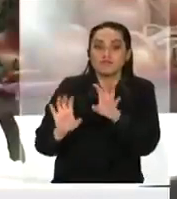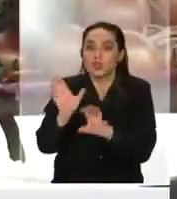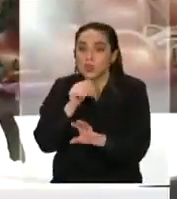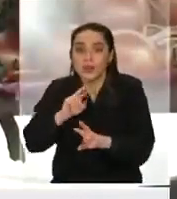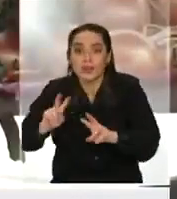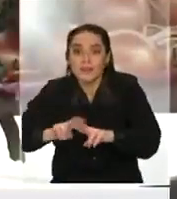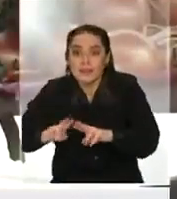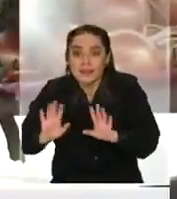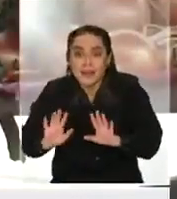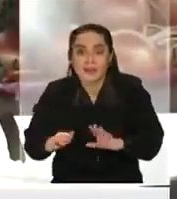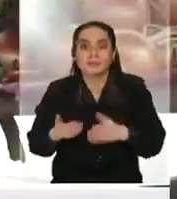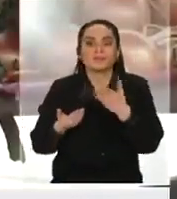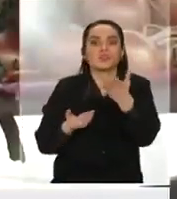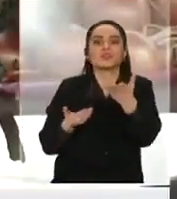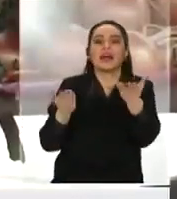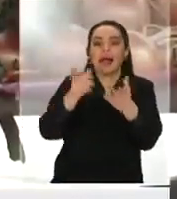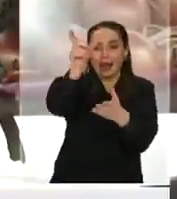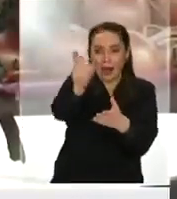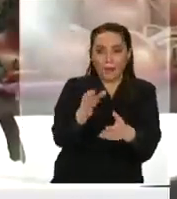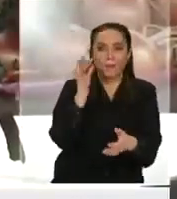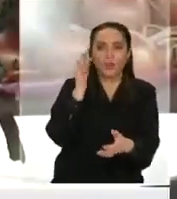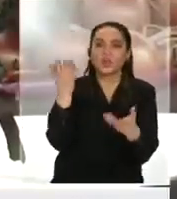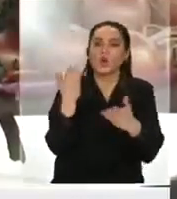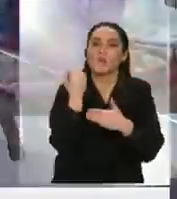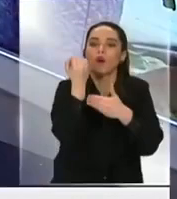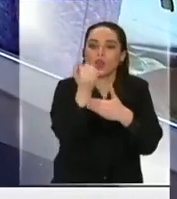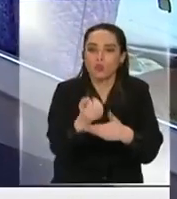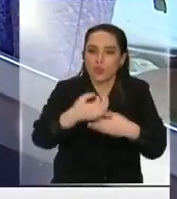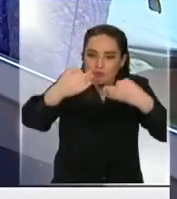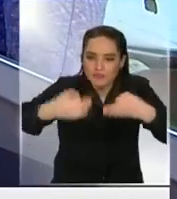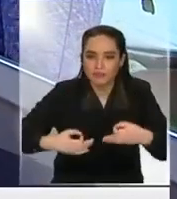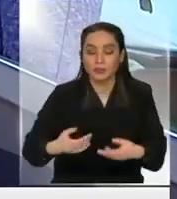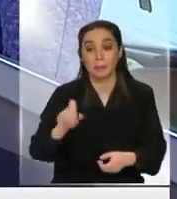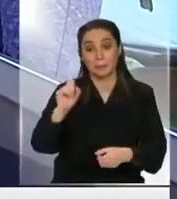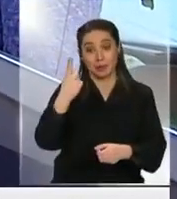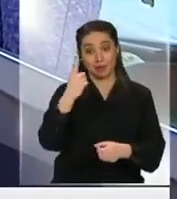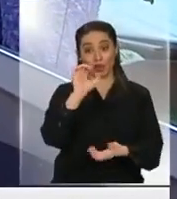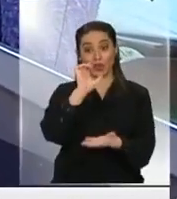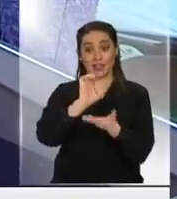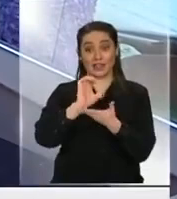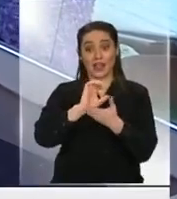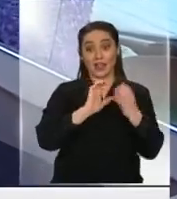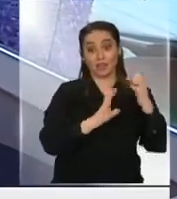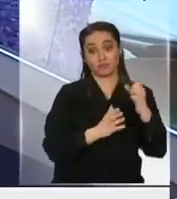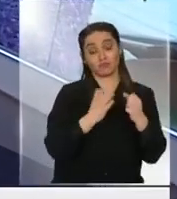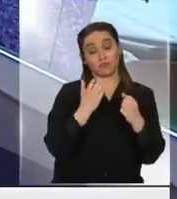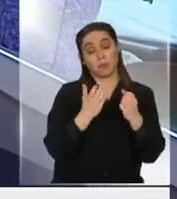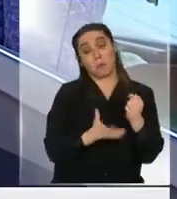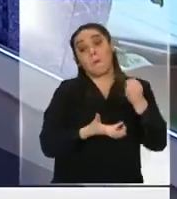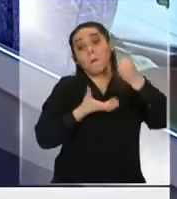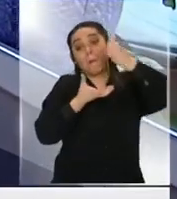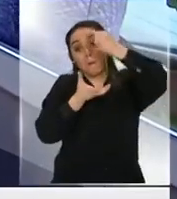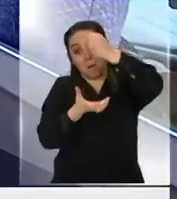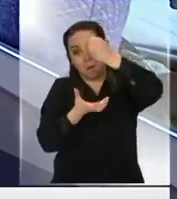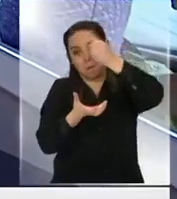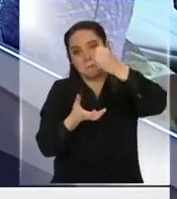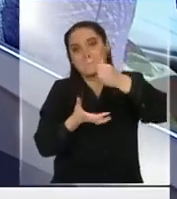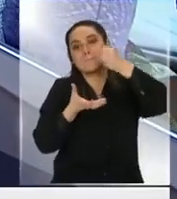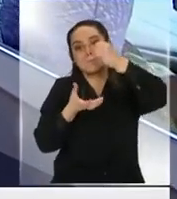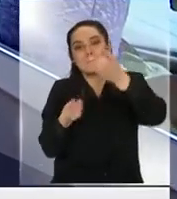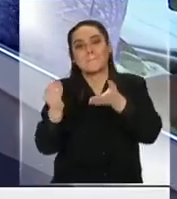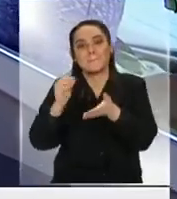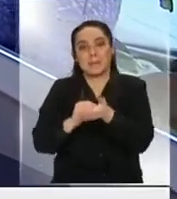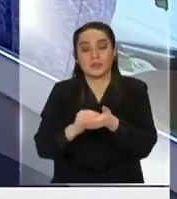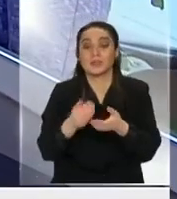recursos ¿cómo se le soluciona concreto a la señora María Teresa? hay varias cosas entregándole más recursos al Estado a través de esta reforma pero también haciendo que los